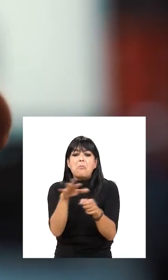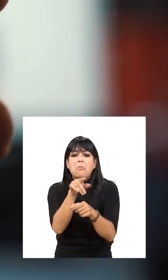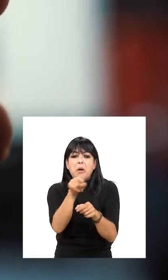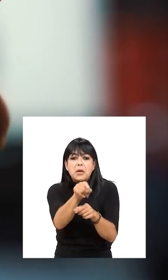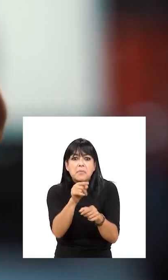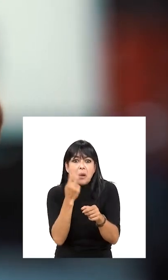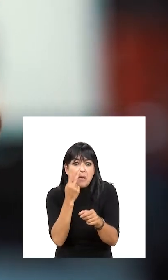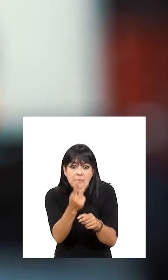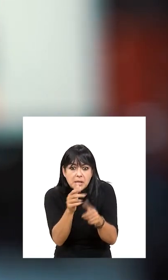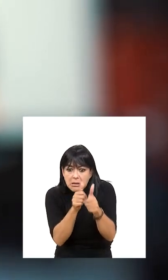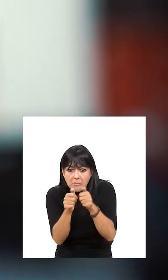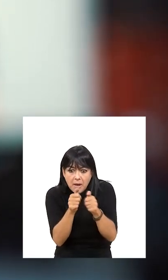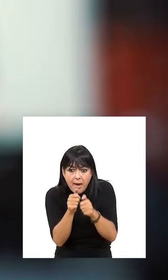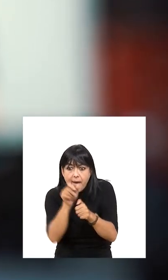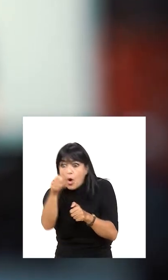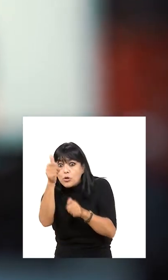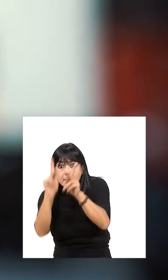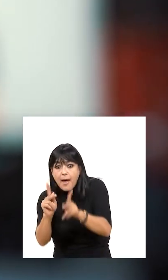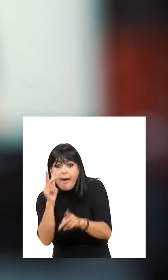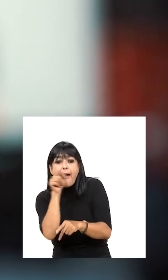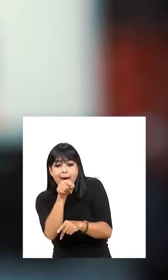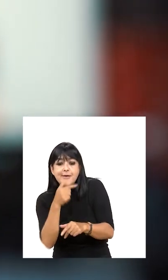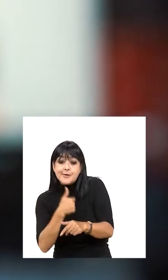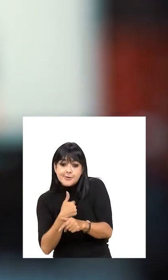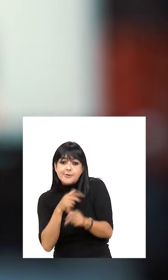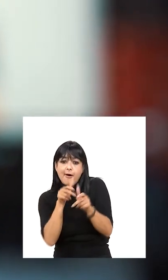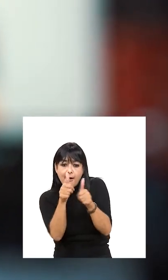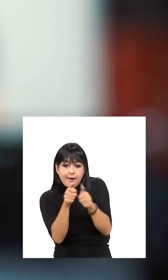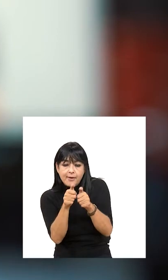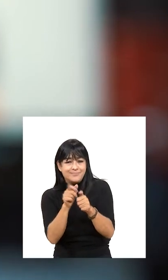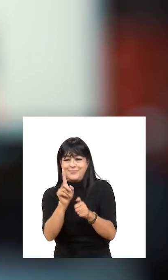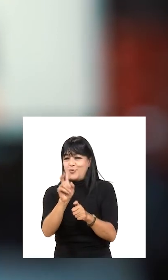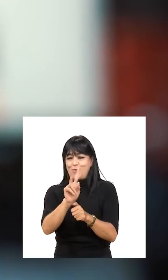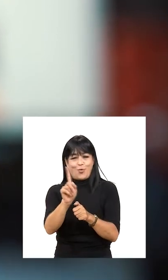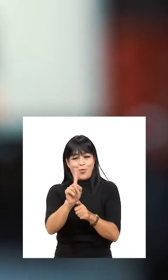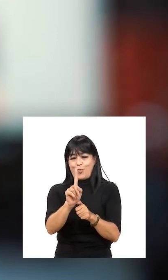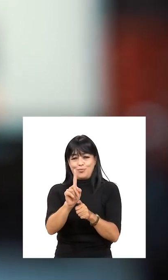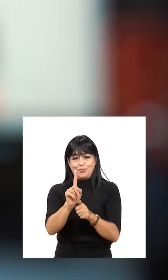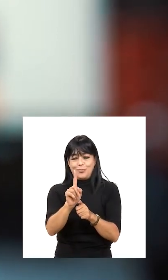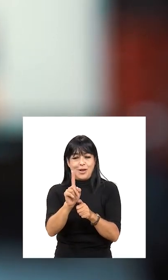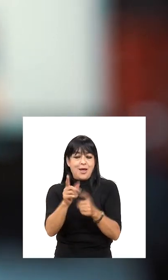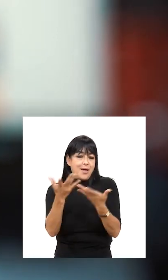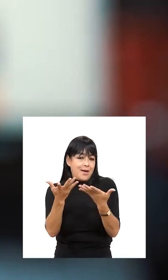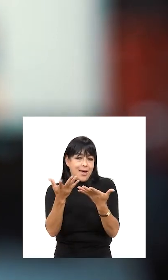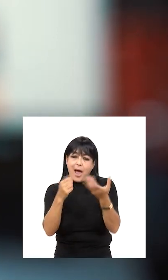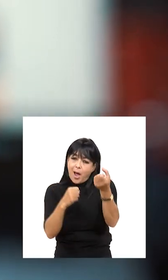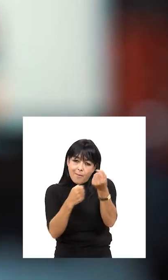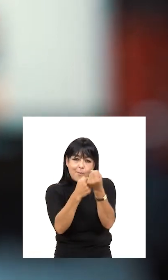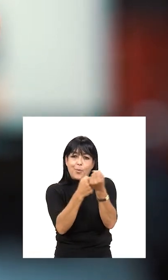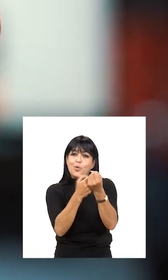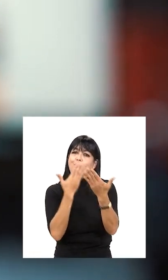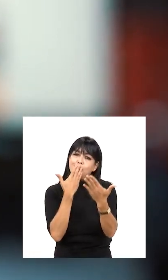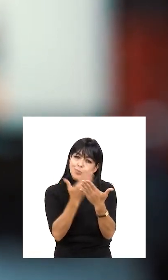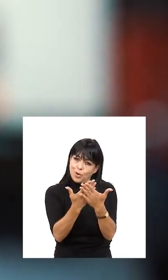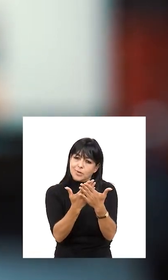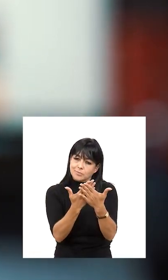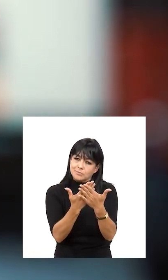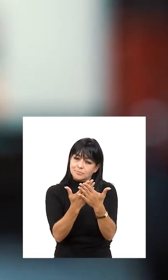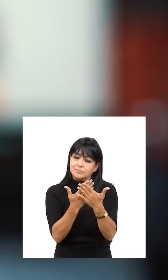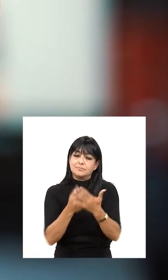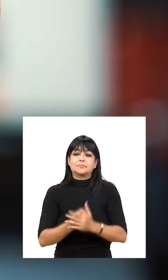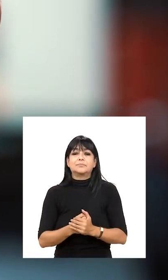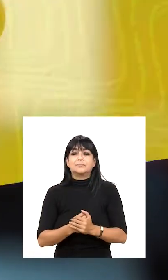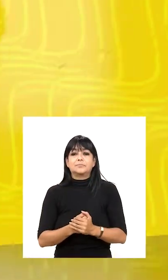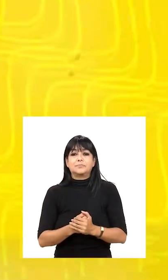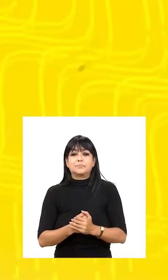escribimos por llenar un espacio nada más y hacerles saber a los demás que ahí estamos. Pero no estamos dando un aporte que